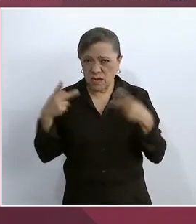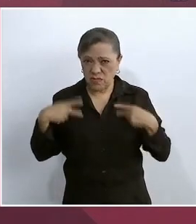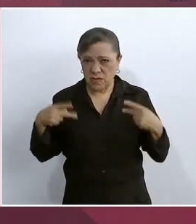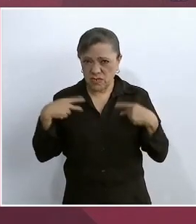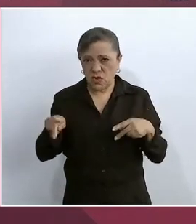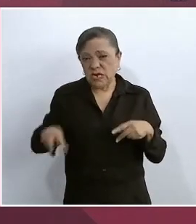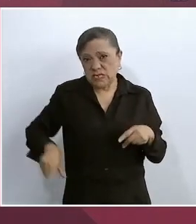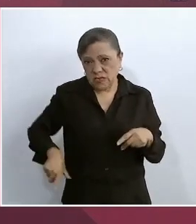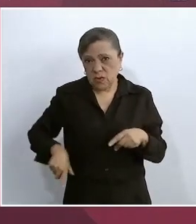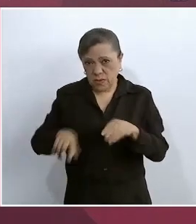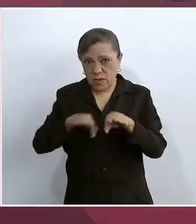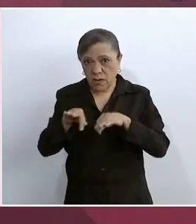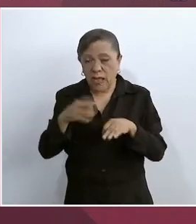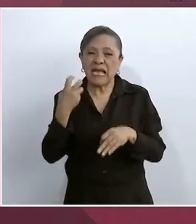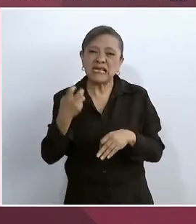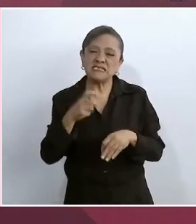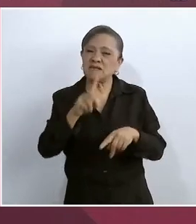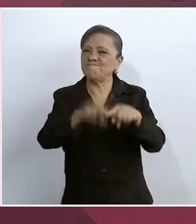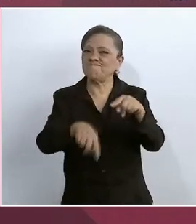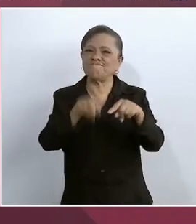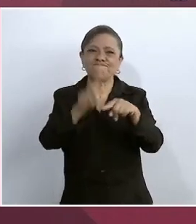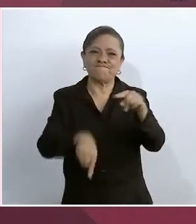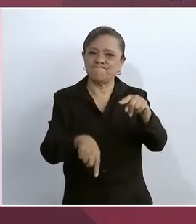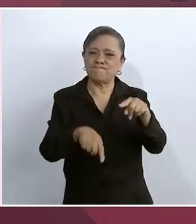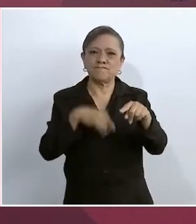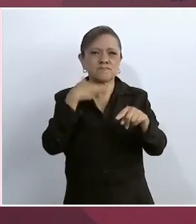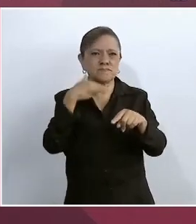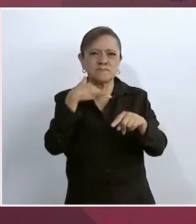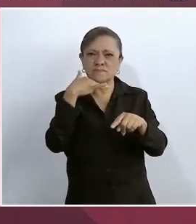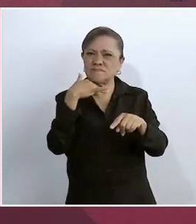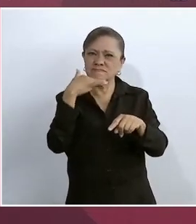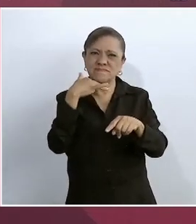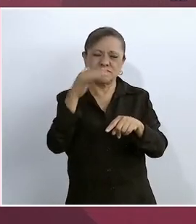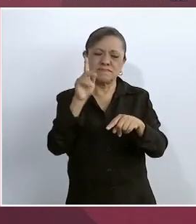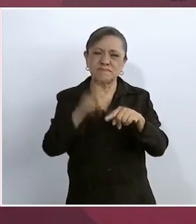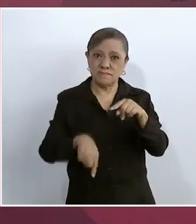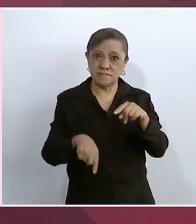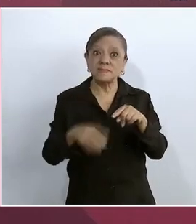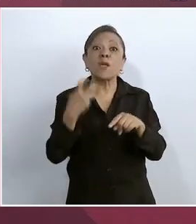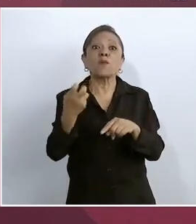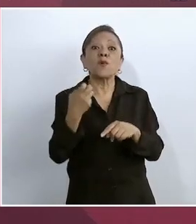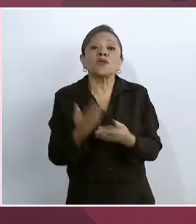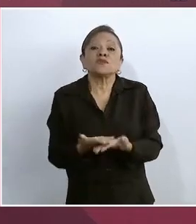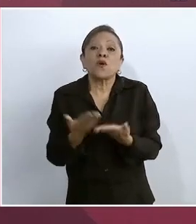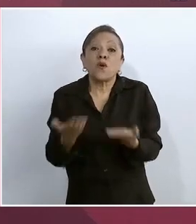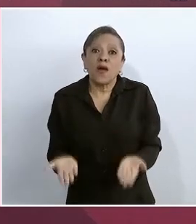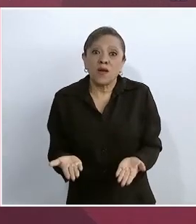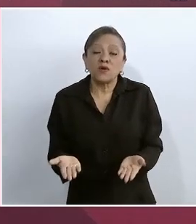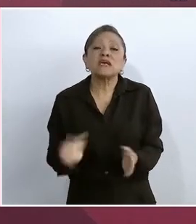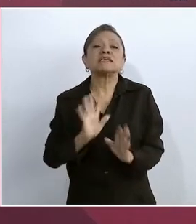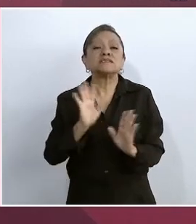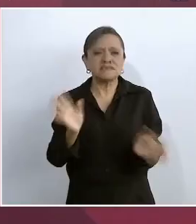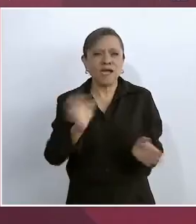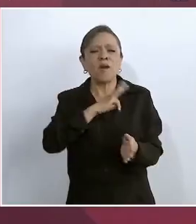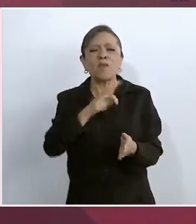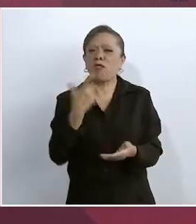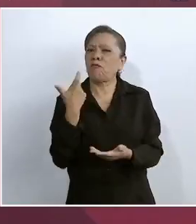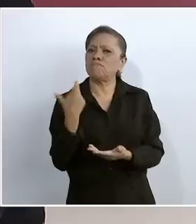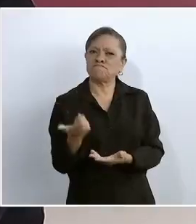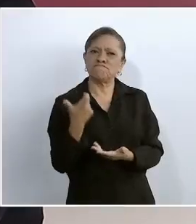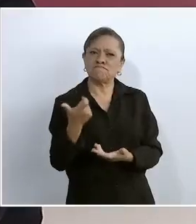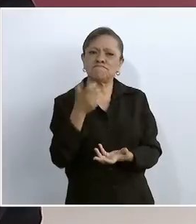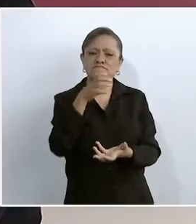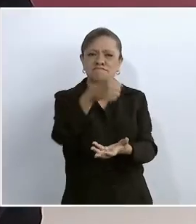combatiendo y por eso nos alcanza el presupuesto público, no tenemos